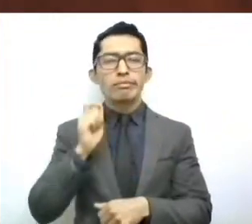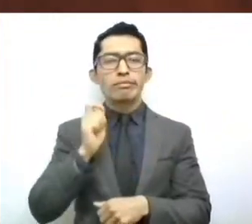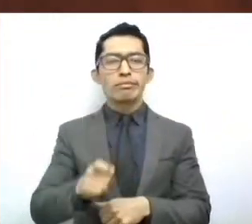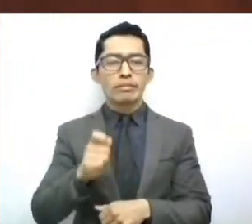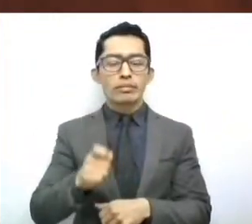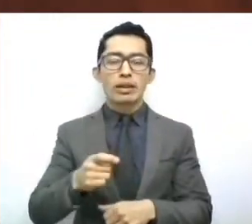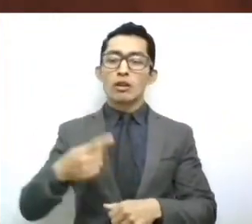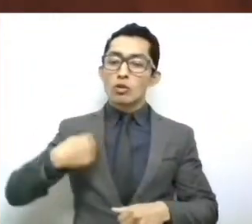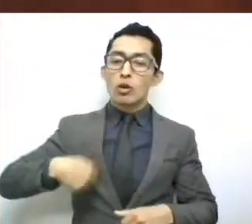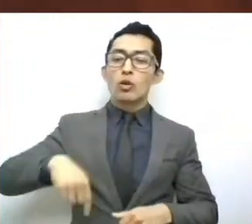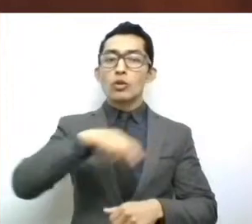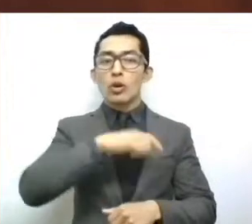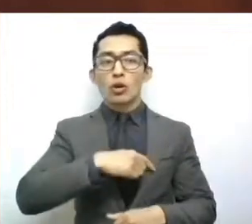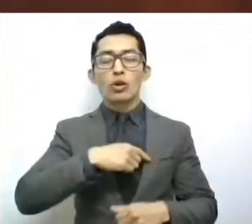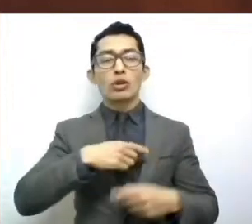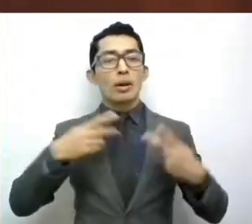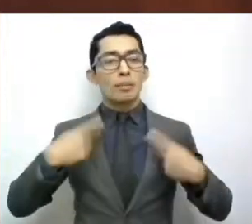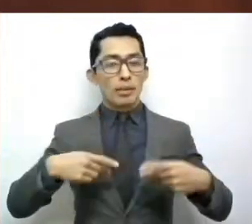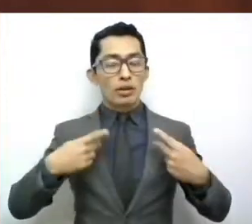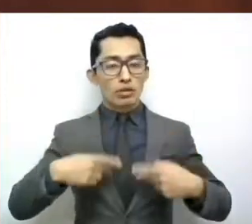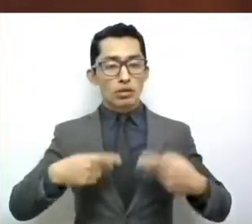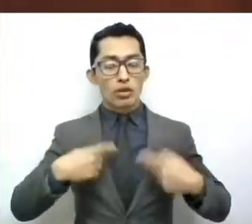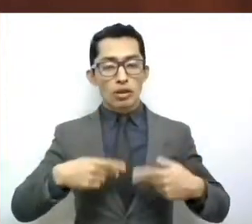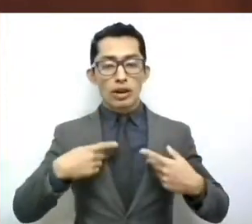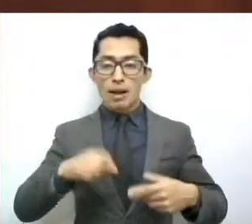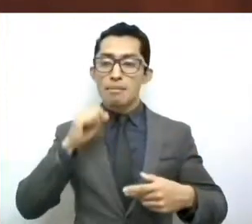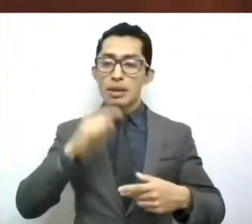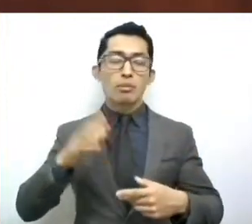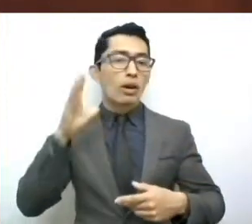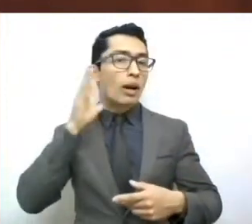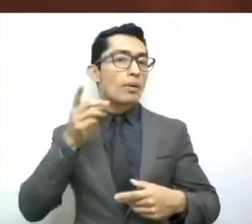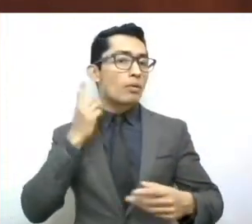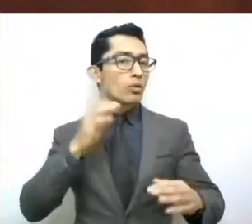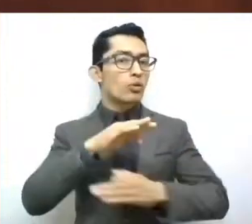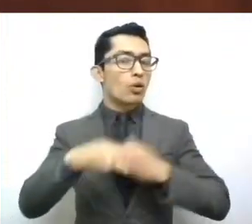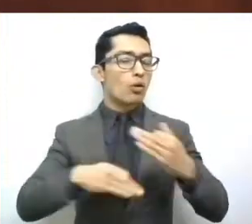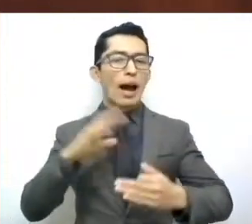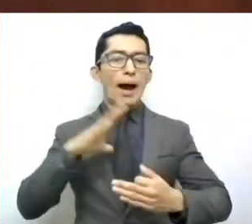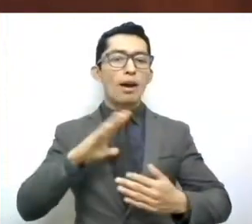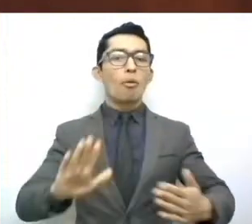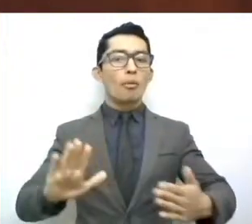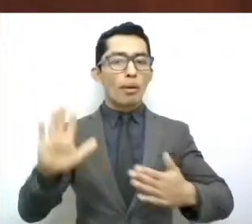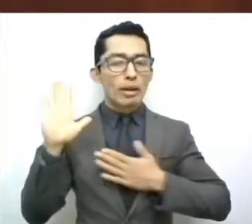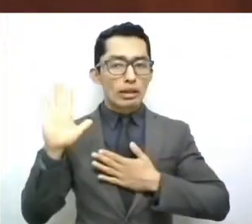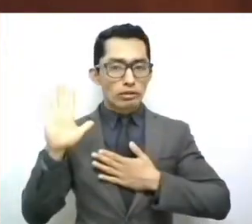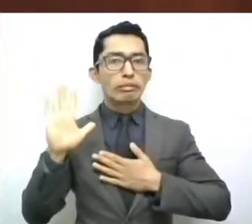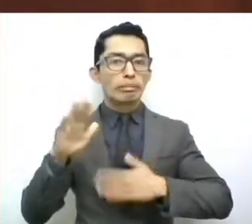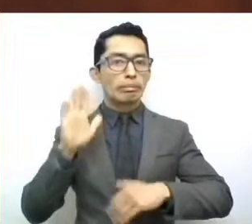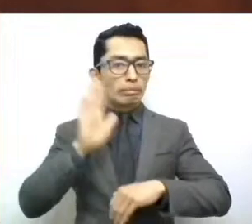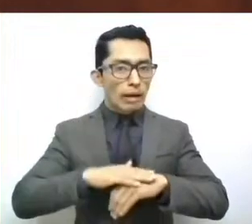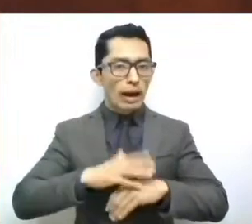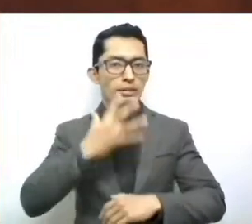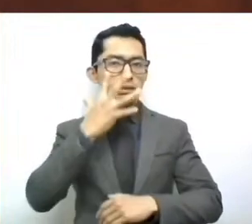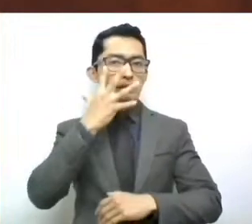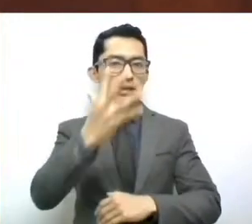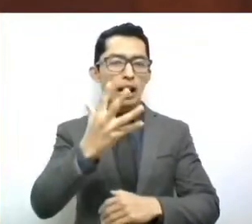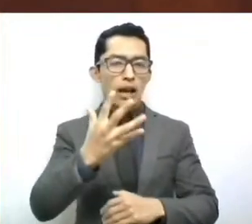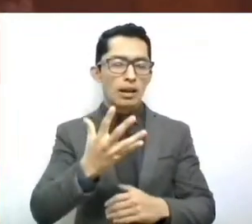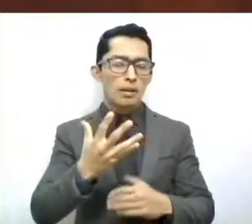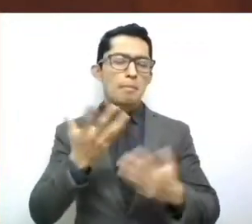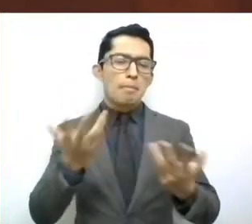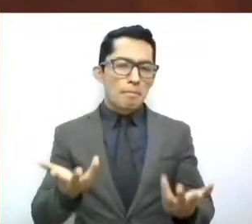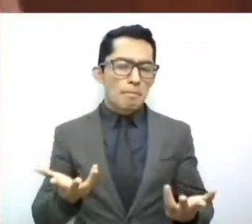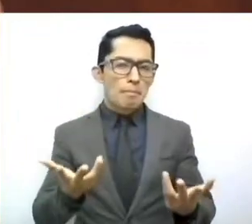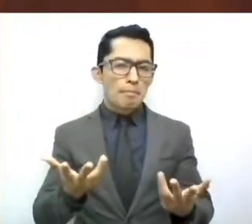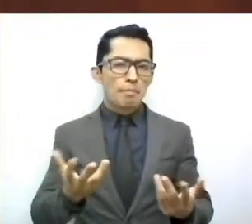legislatura un compromiso superior. No podemos continuar con el distanciamiento entre los